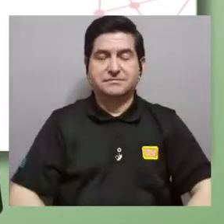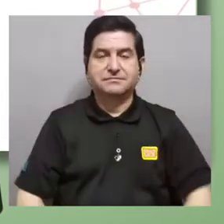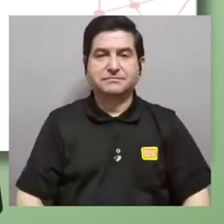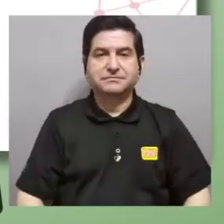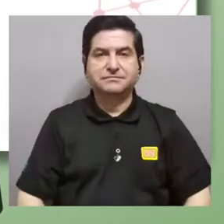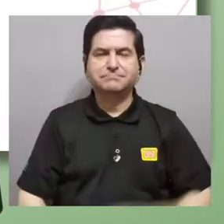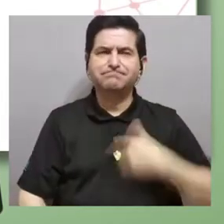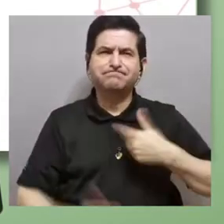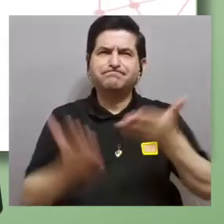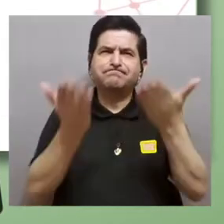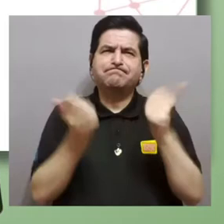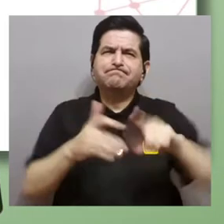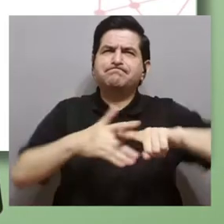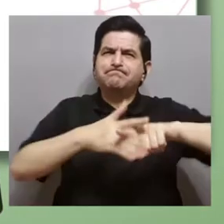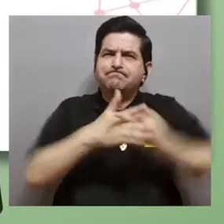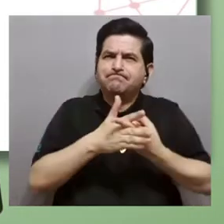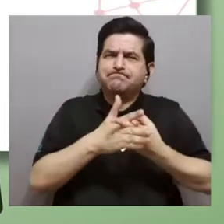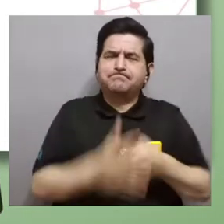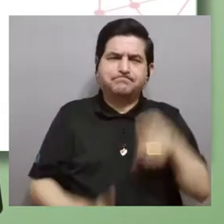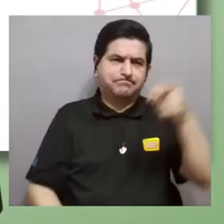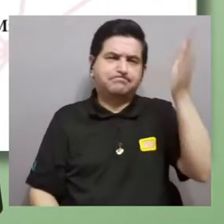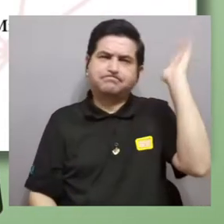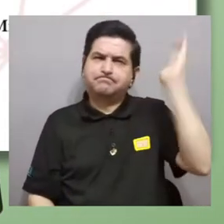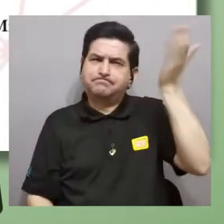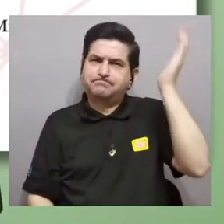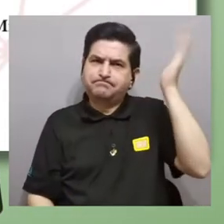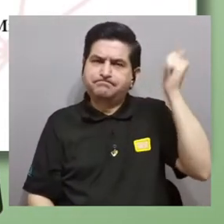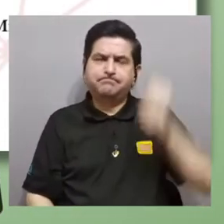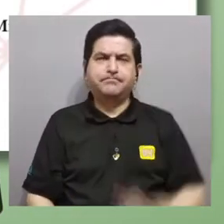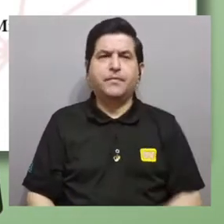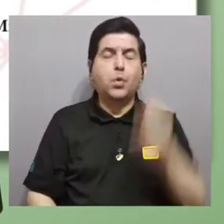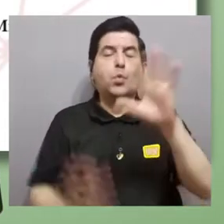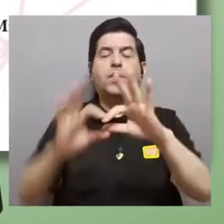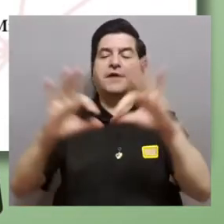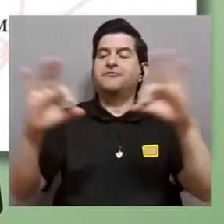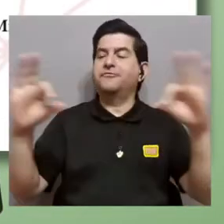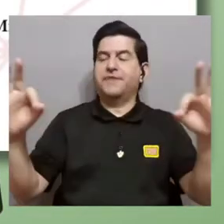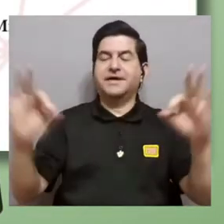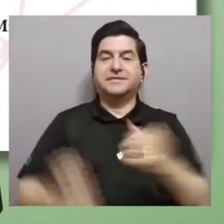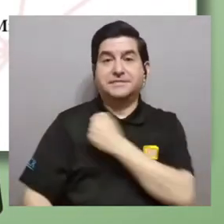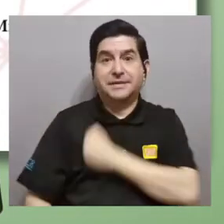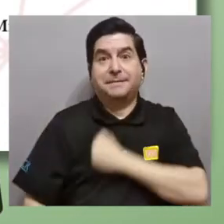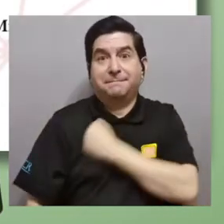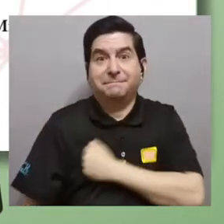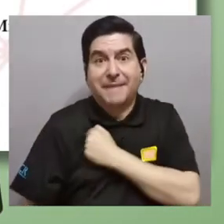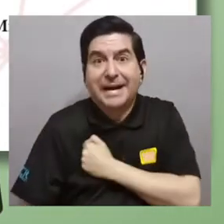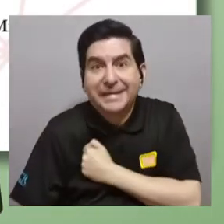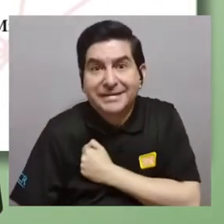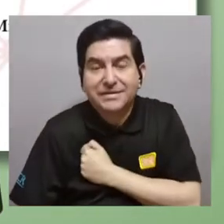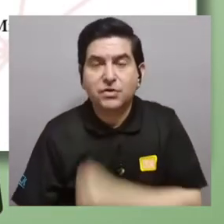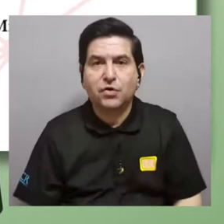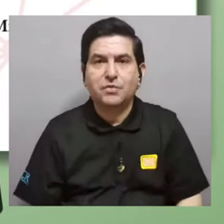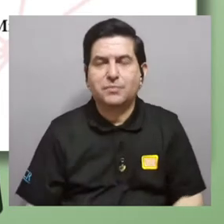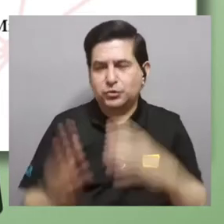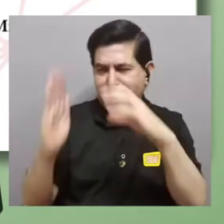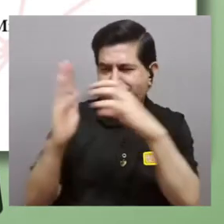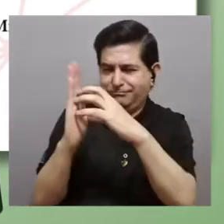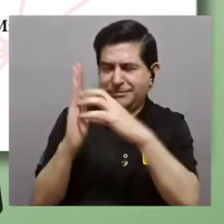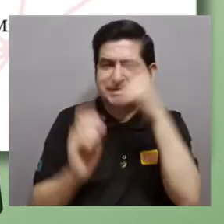oportunidades. Y quisiera comenzar la presentación con una frase, perdón por